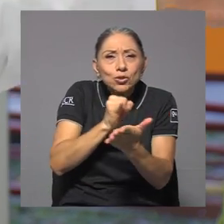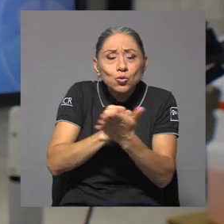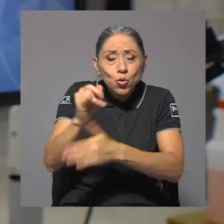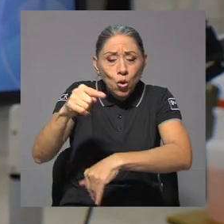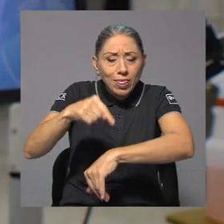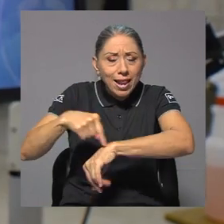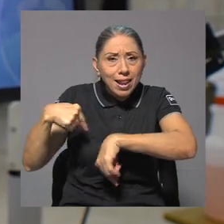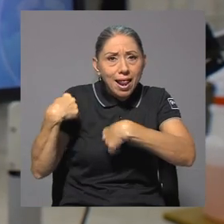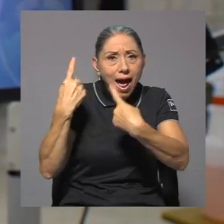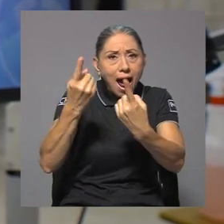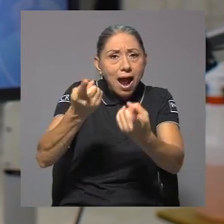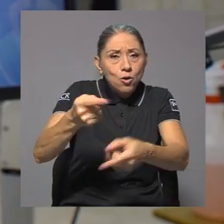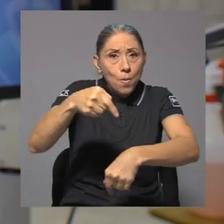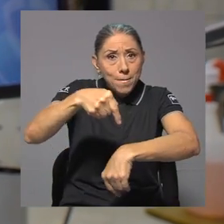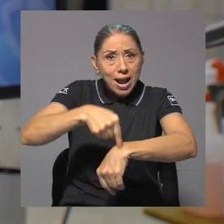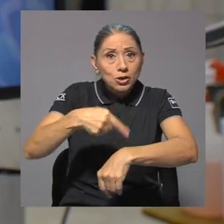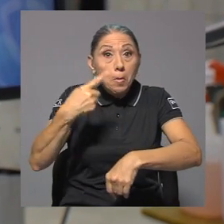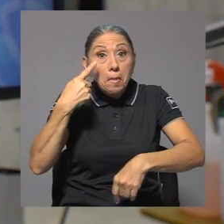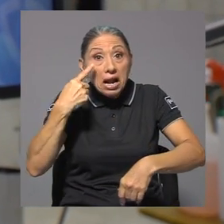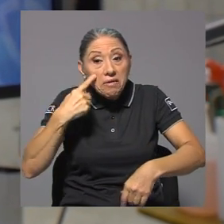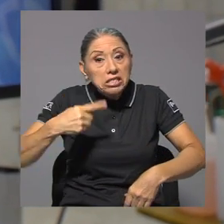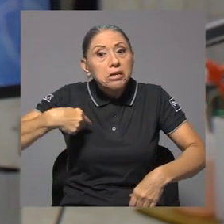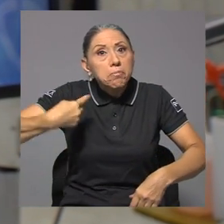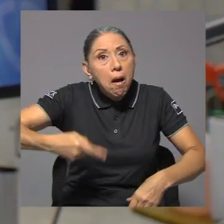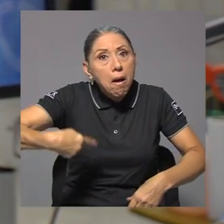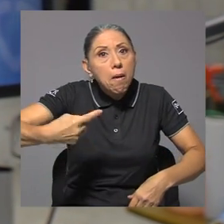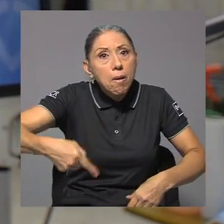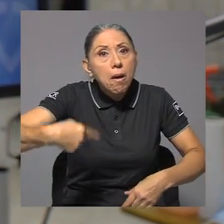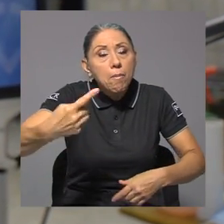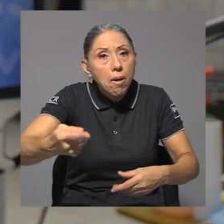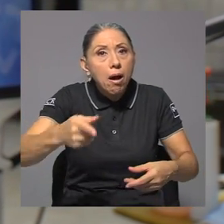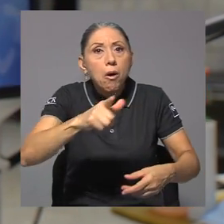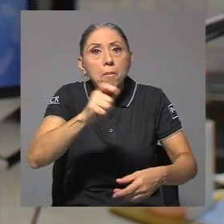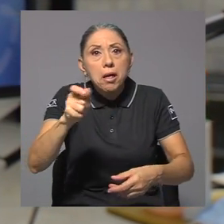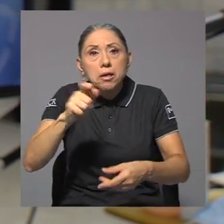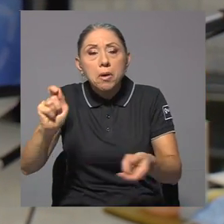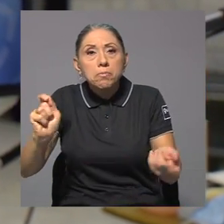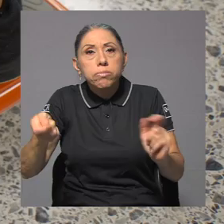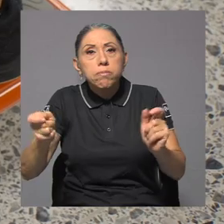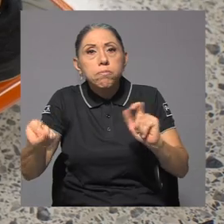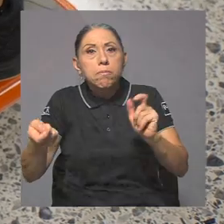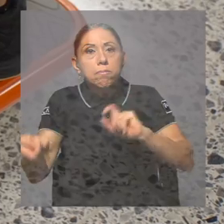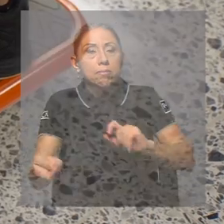ver si había un cambio a lo largo de varias semanas o varios meses.